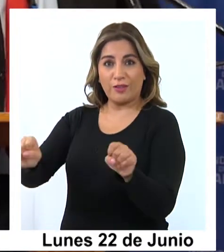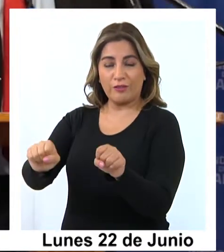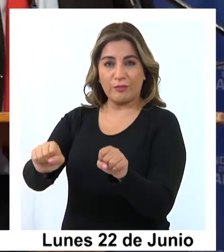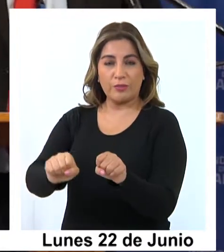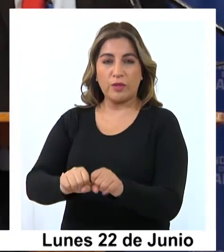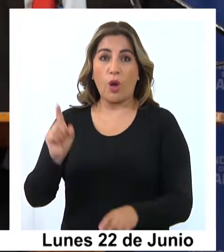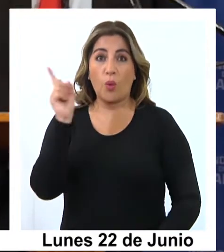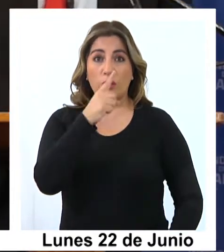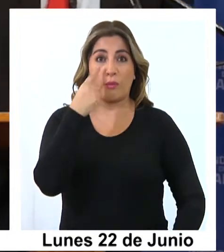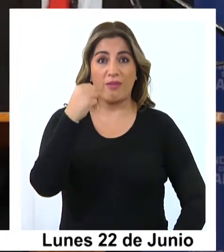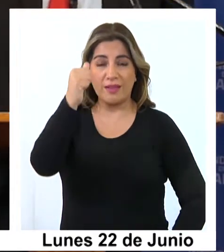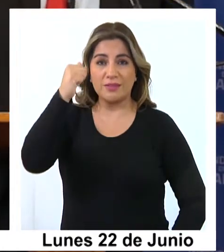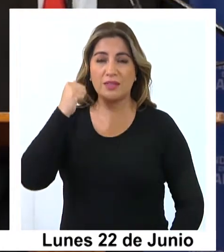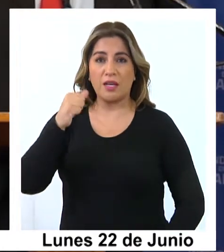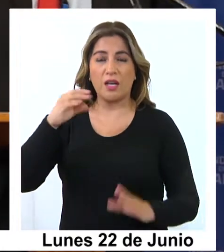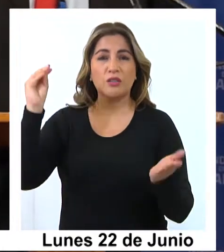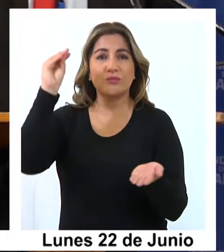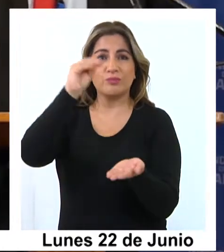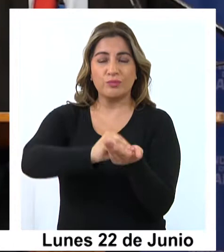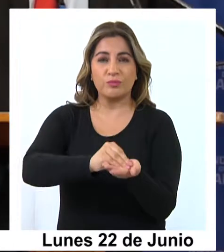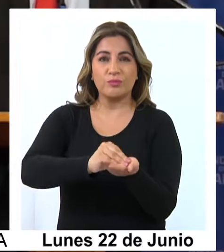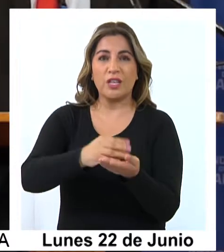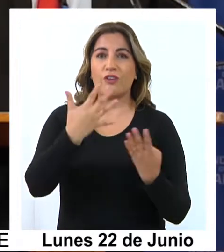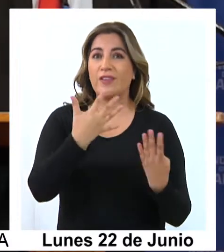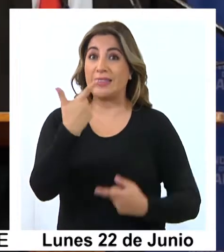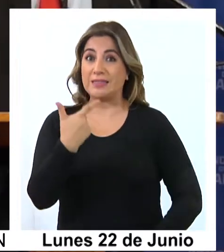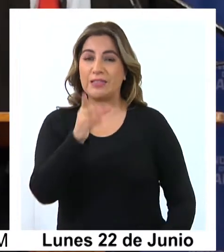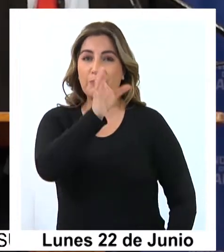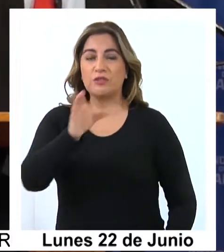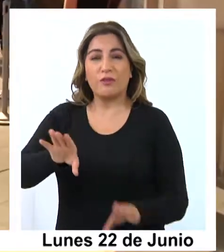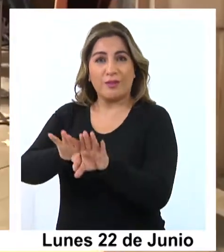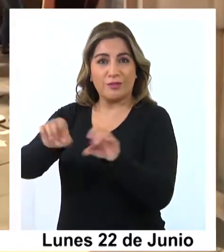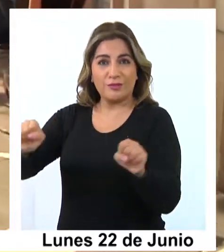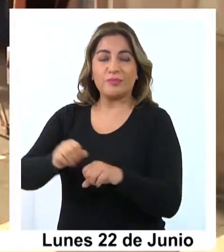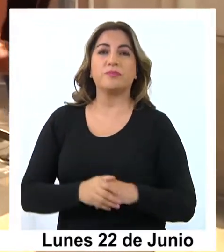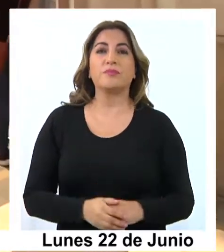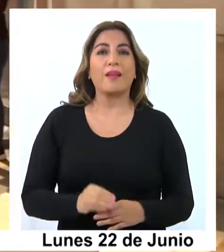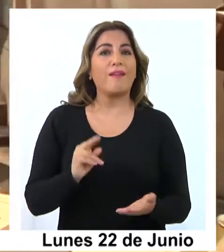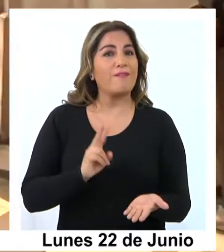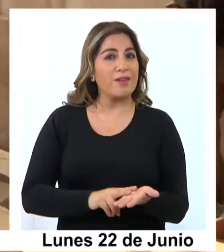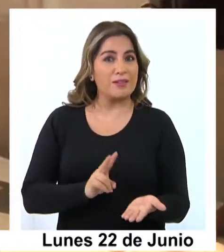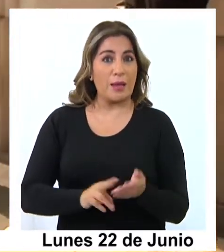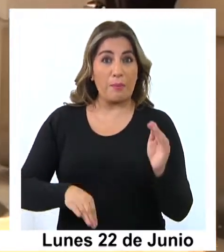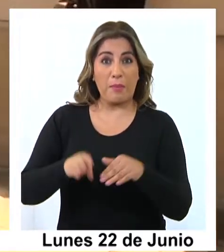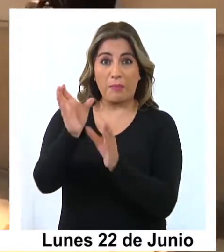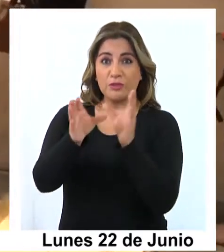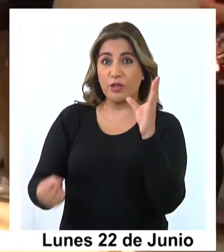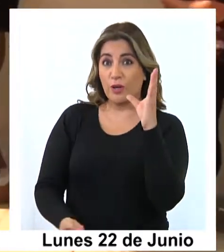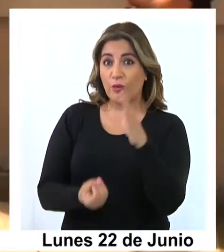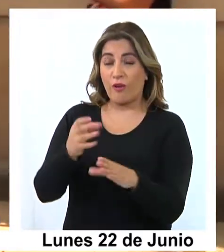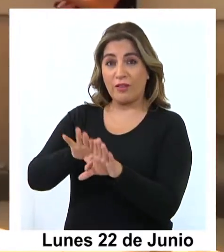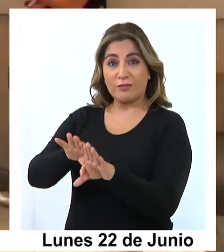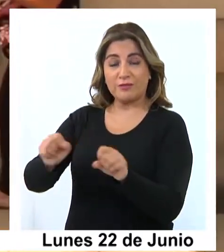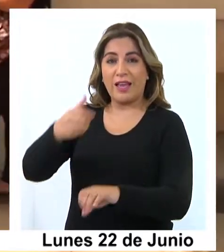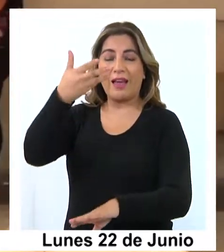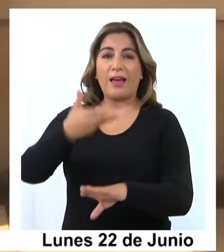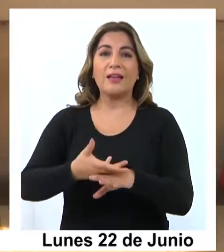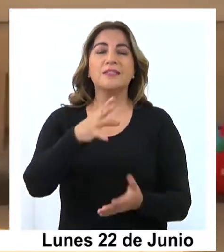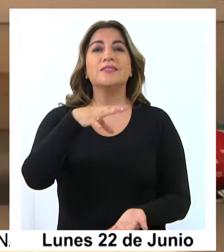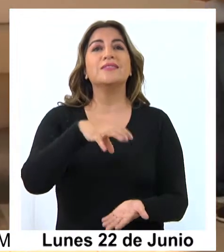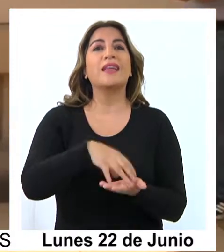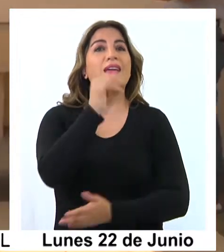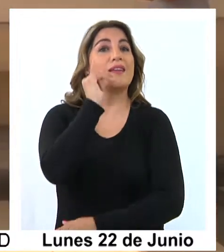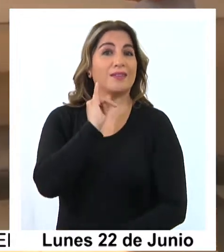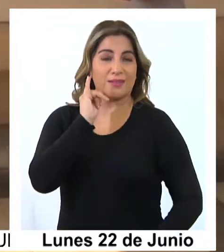En la última jornada se sumaron un total de 97 casos positivos. Si bien la mayoría de estos nuevos casos se registran en la